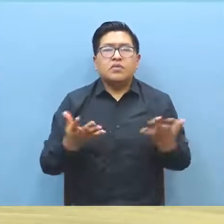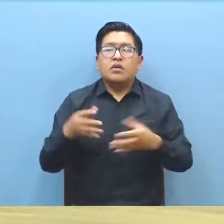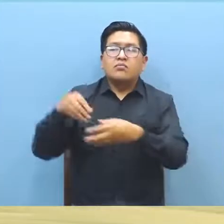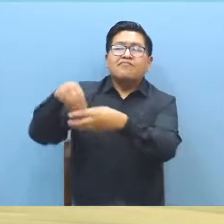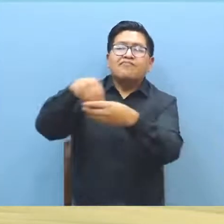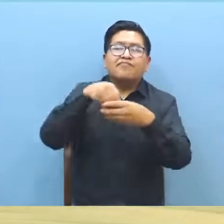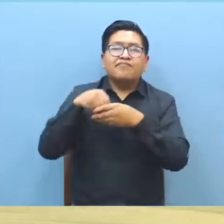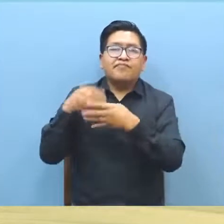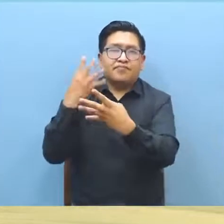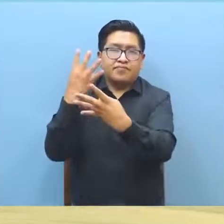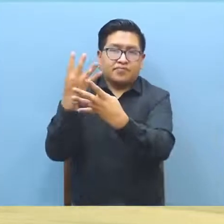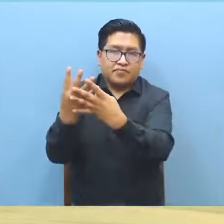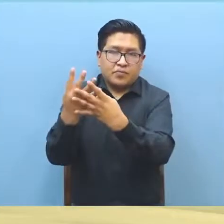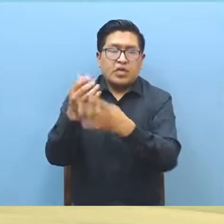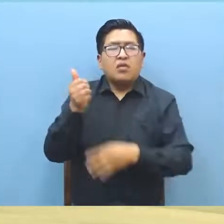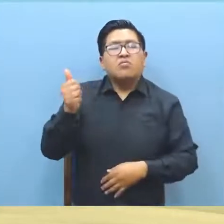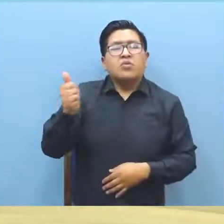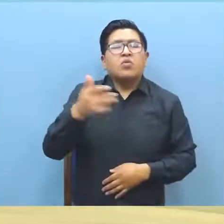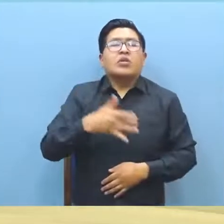los internos han quedado